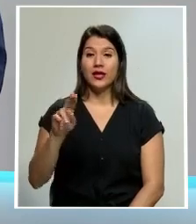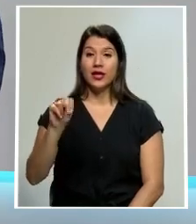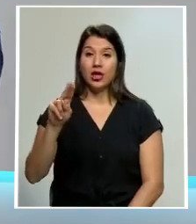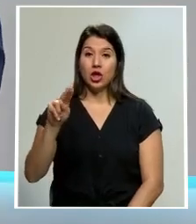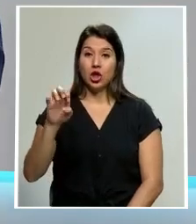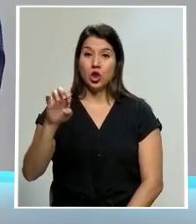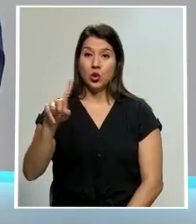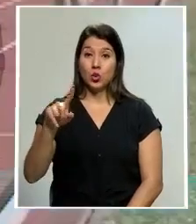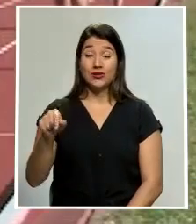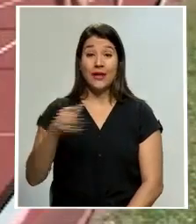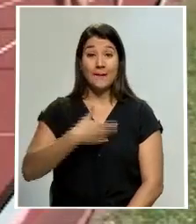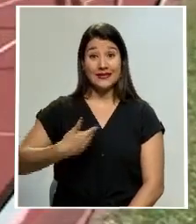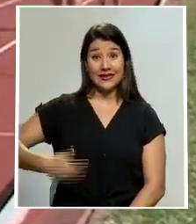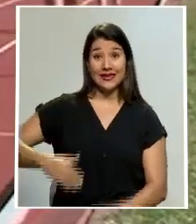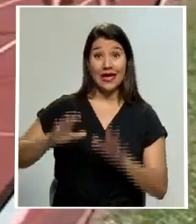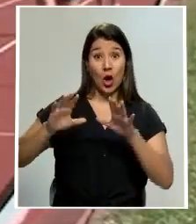Nacional.